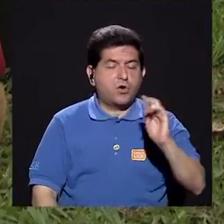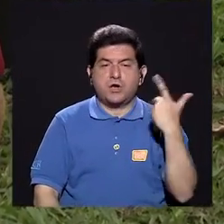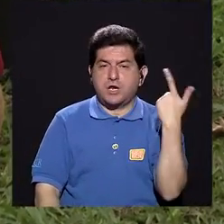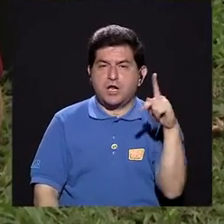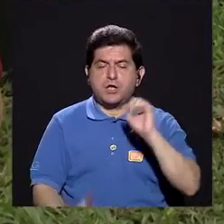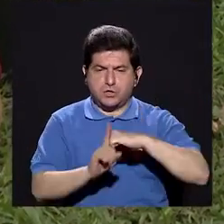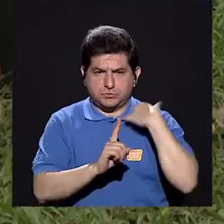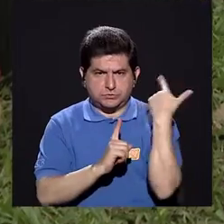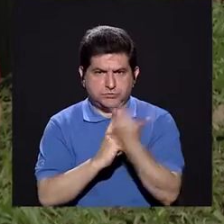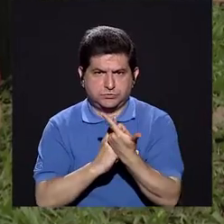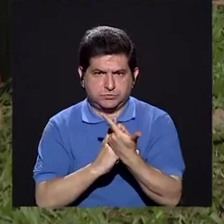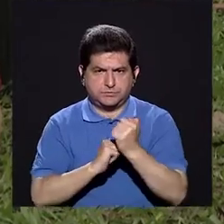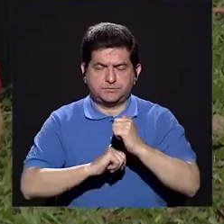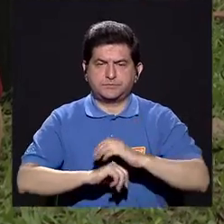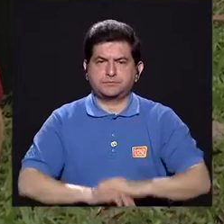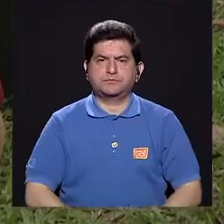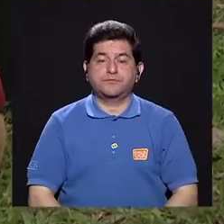social.